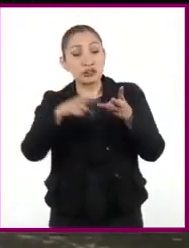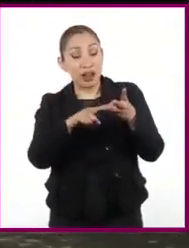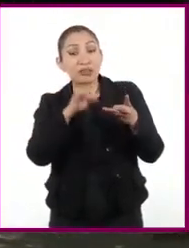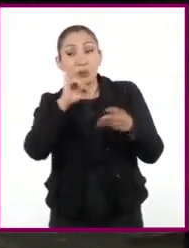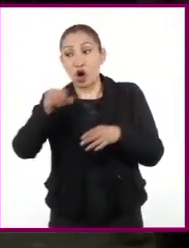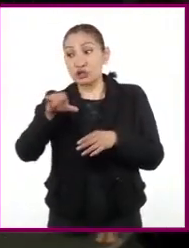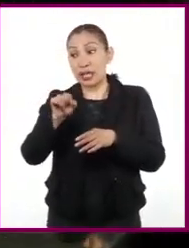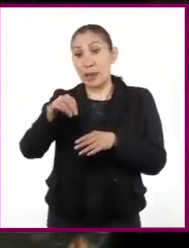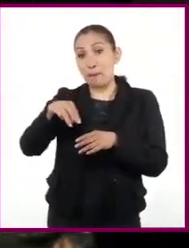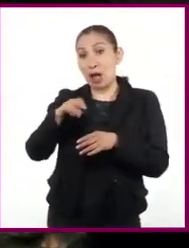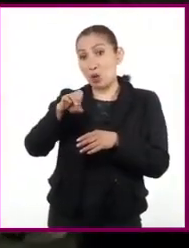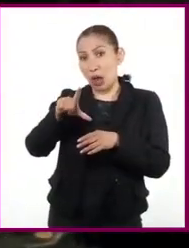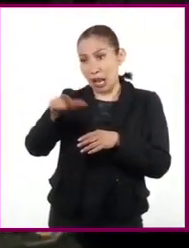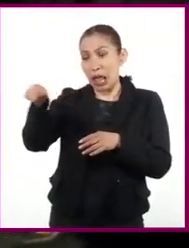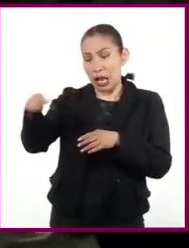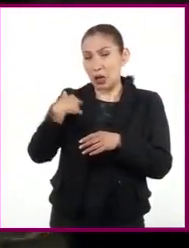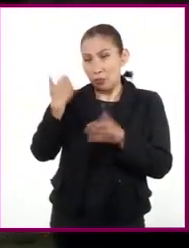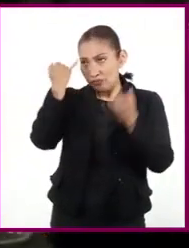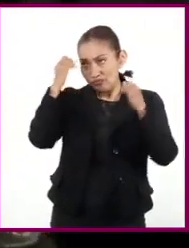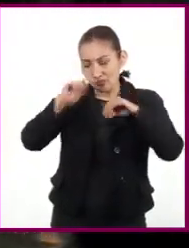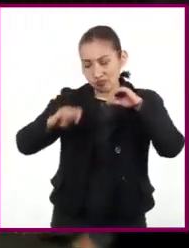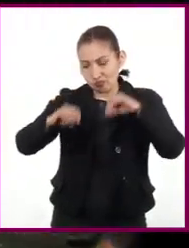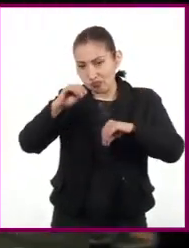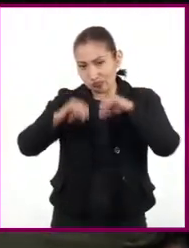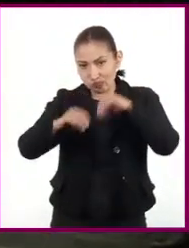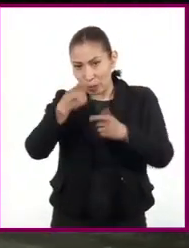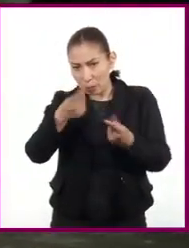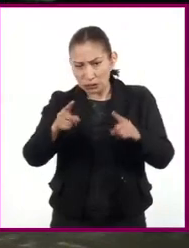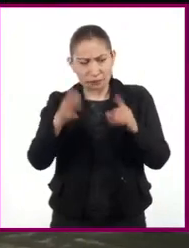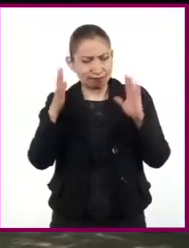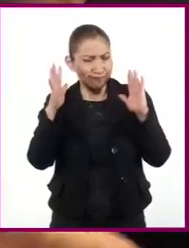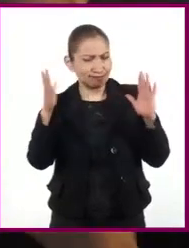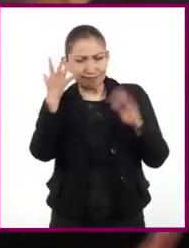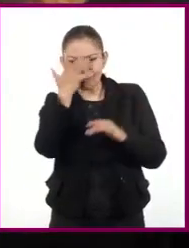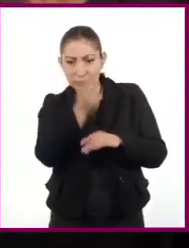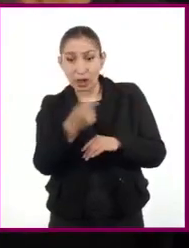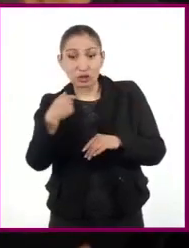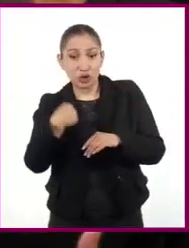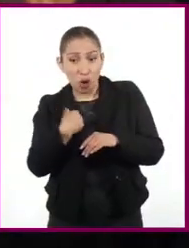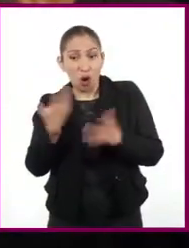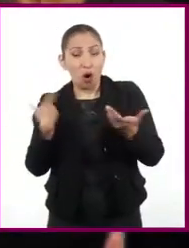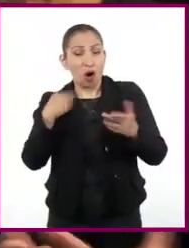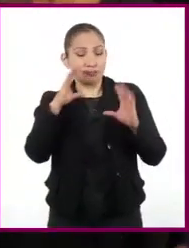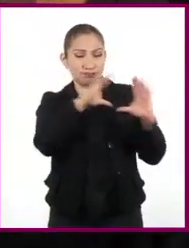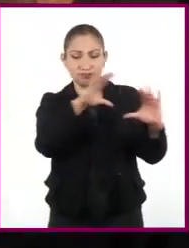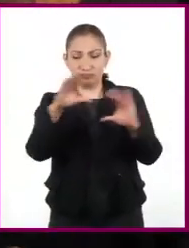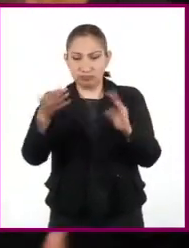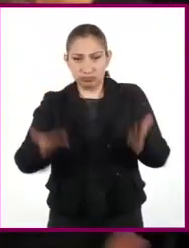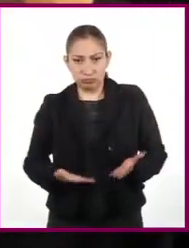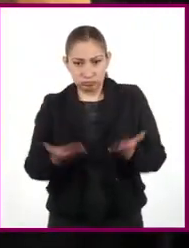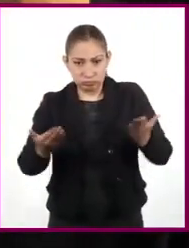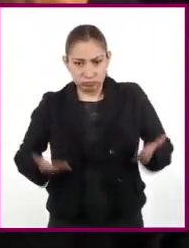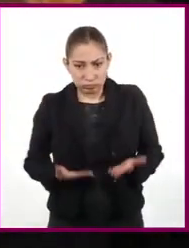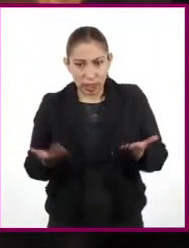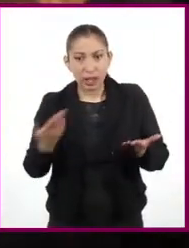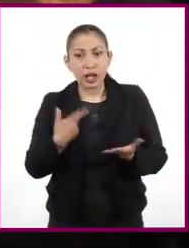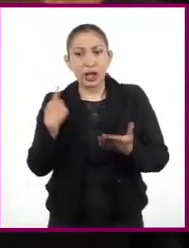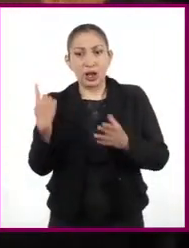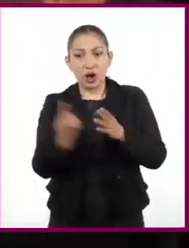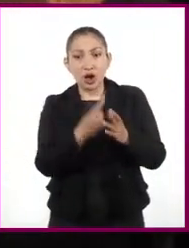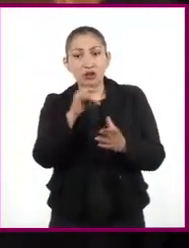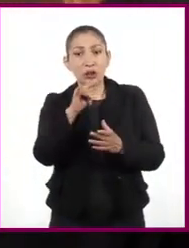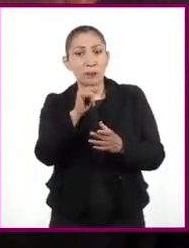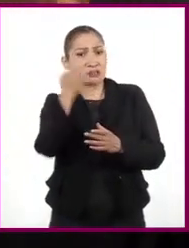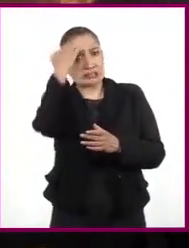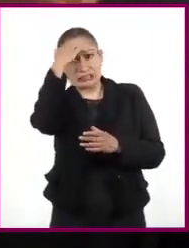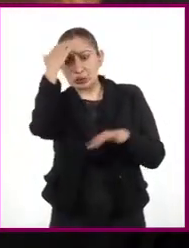tenemos a José Manuel León, que nos está haciendo una composición musical maravillosa. Yo estoy con la coreografía y me leo un trompo porque está